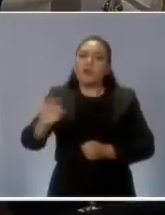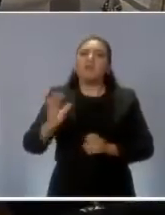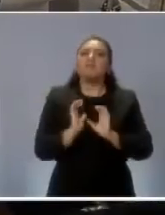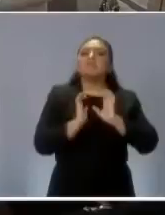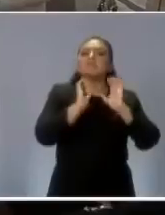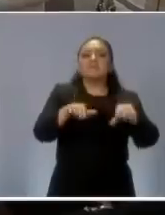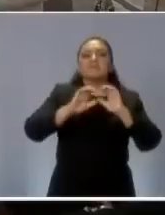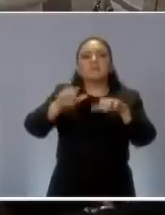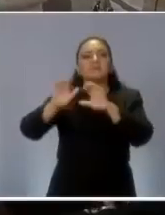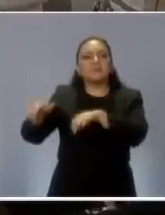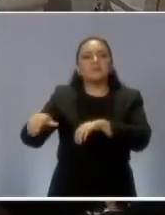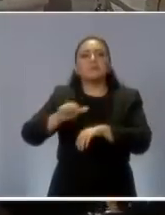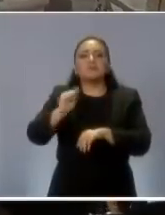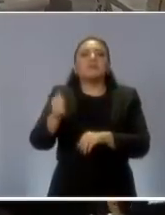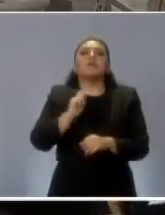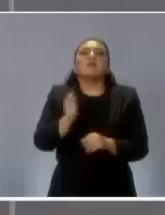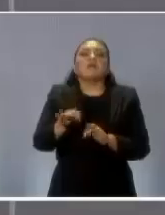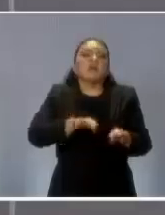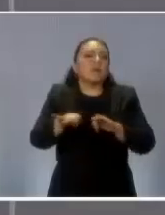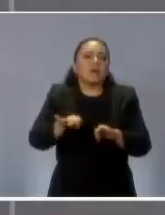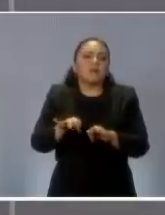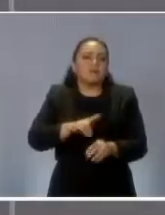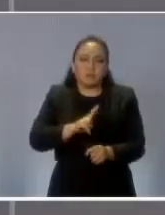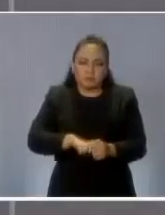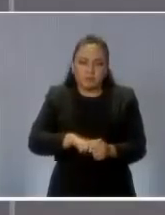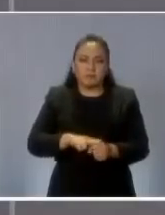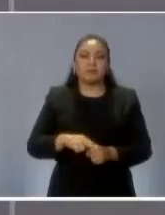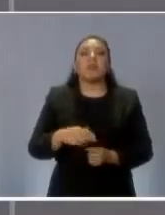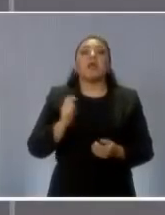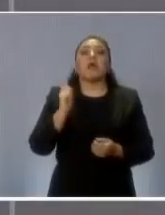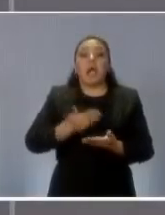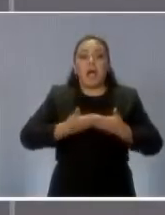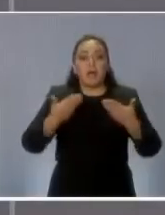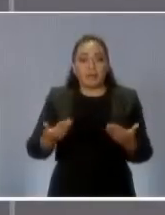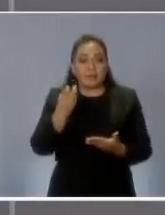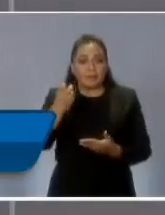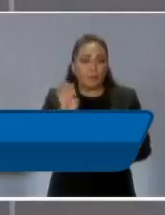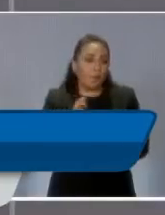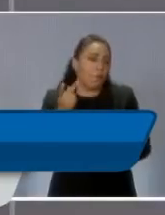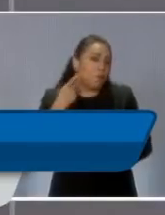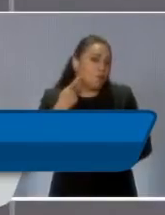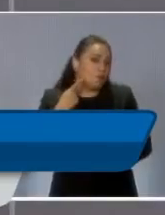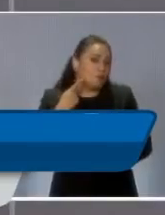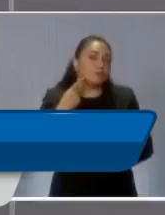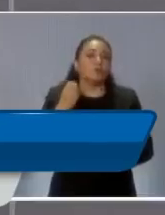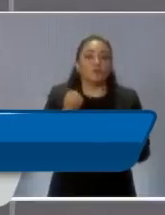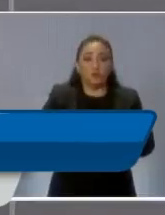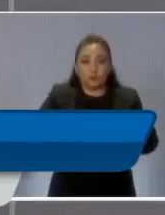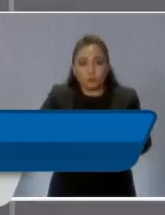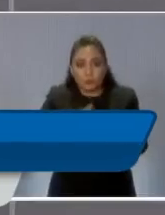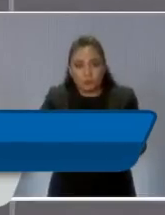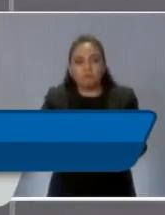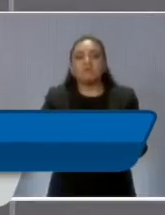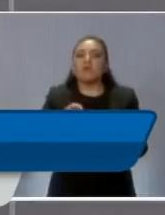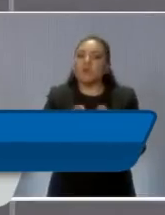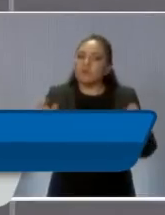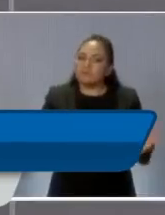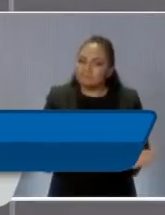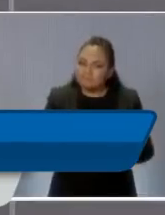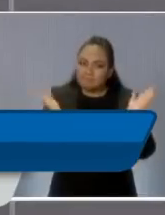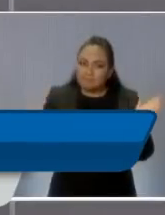podría eliminar la pobreza en la próxima década. Los resultados de la política social nos alientan.